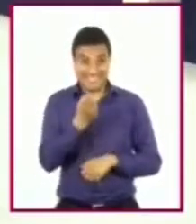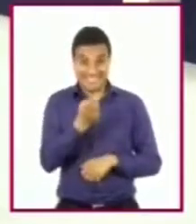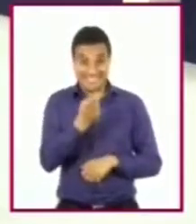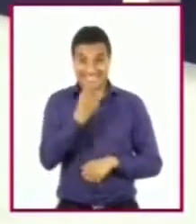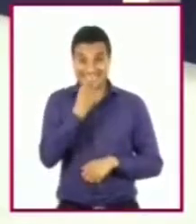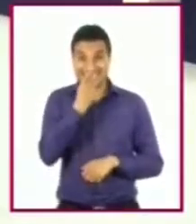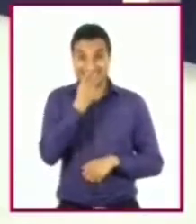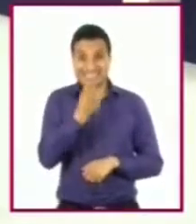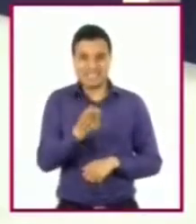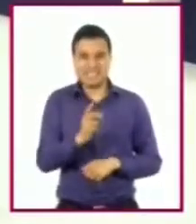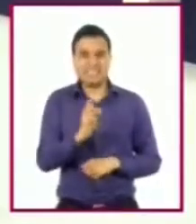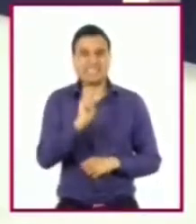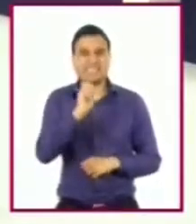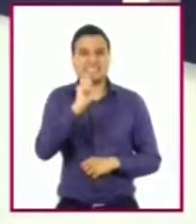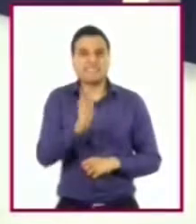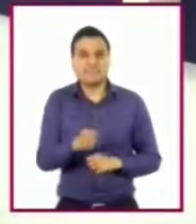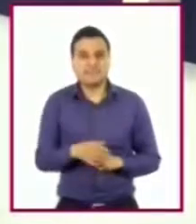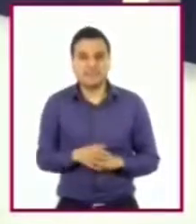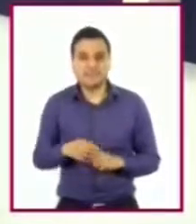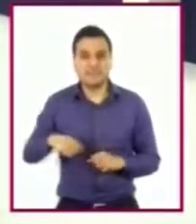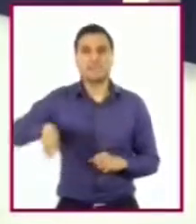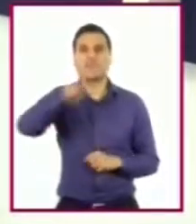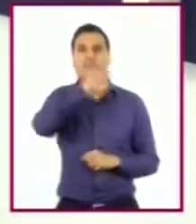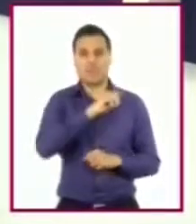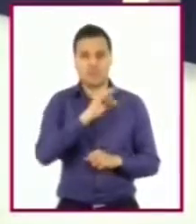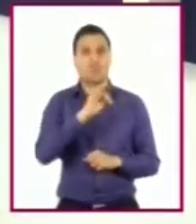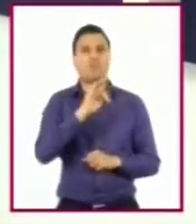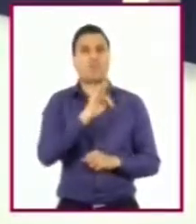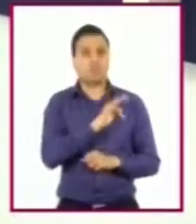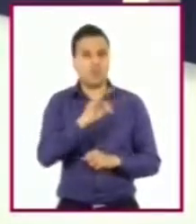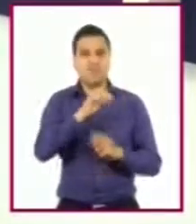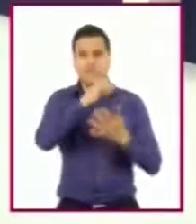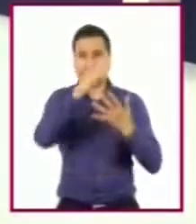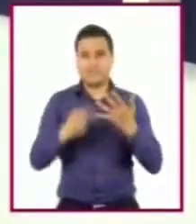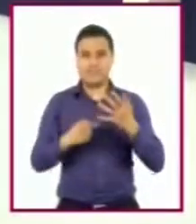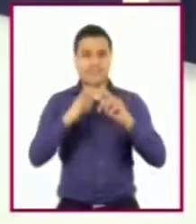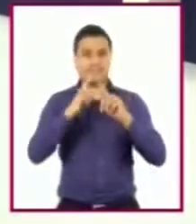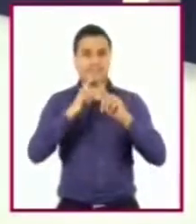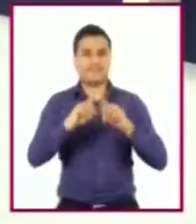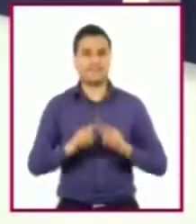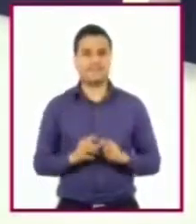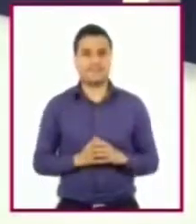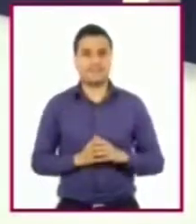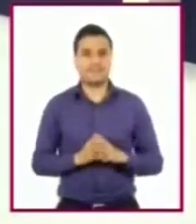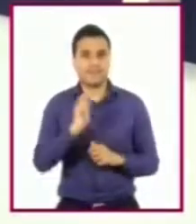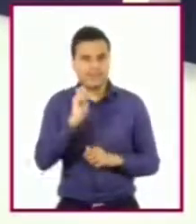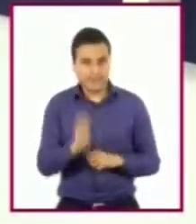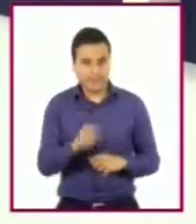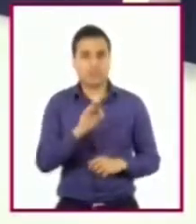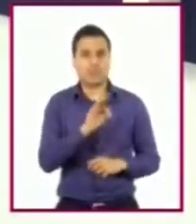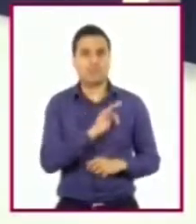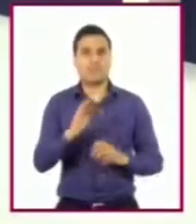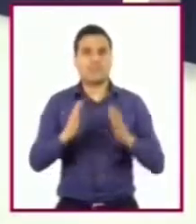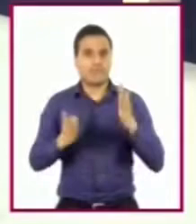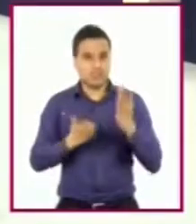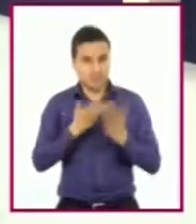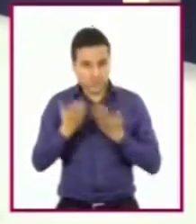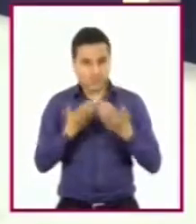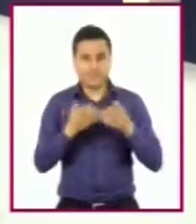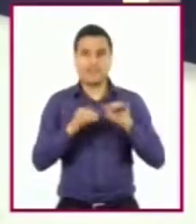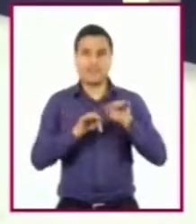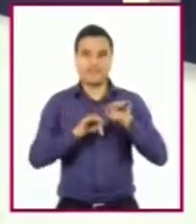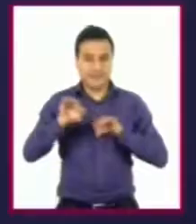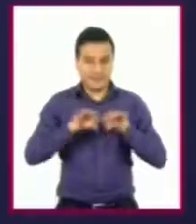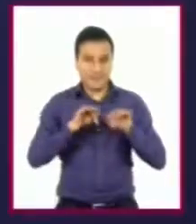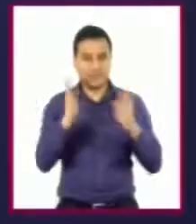significa que tenemos capacidades para cada ámbito, es decir, para el estudio, el trabajo o la